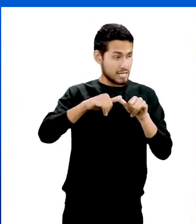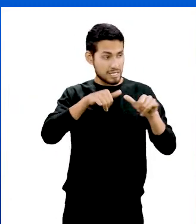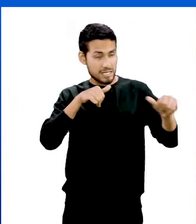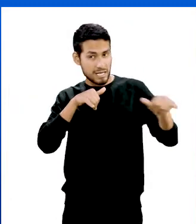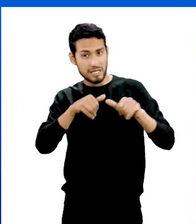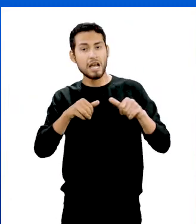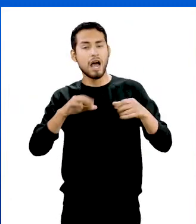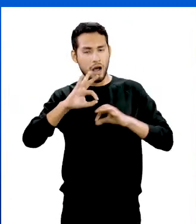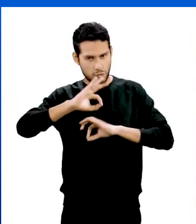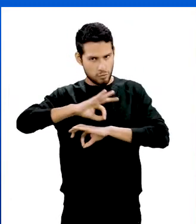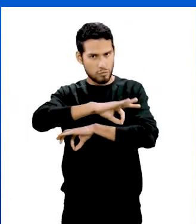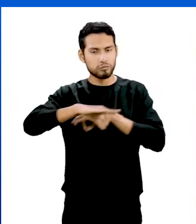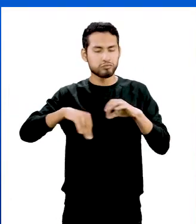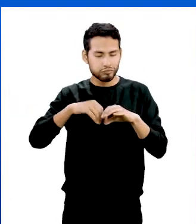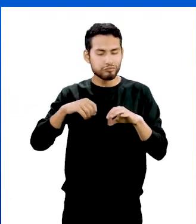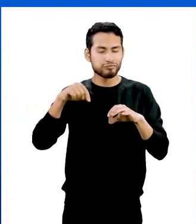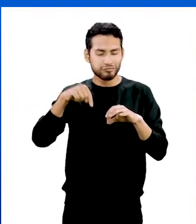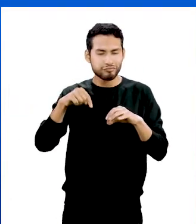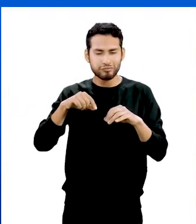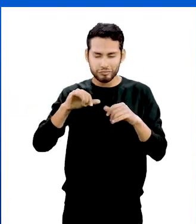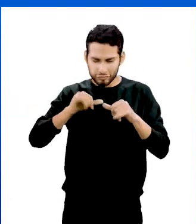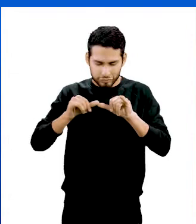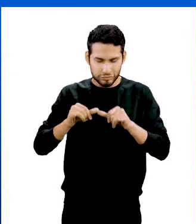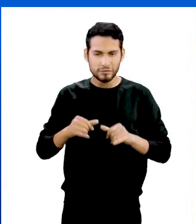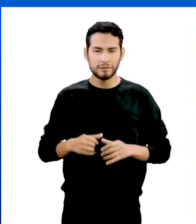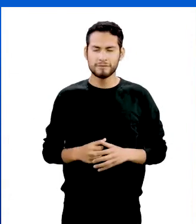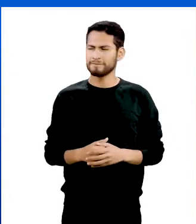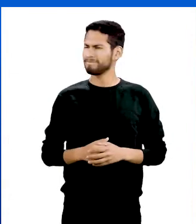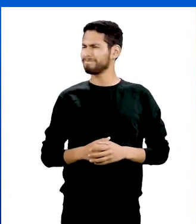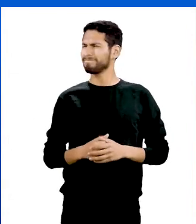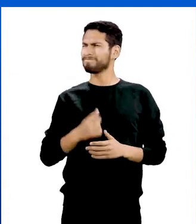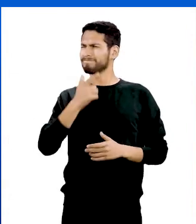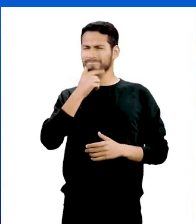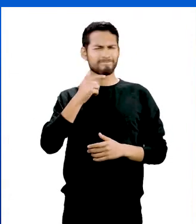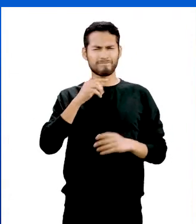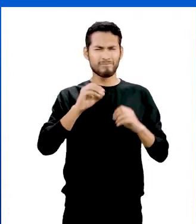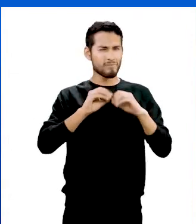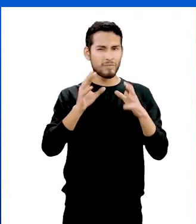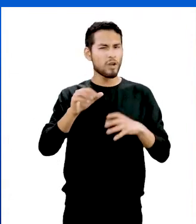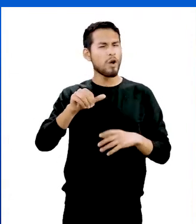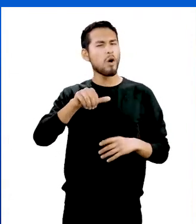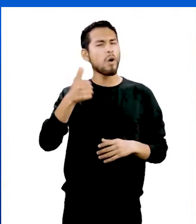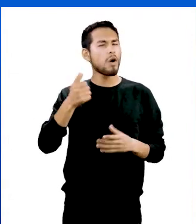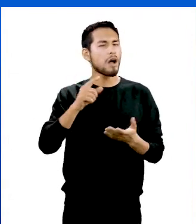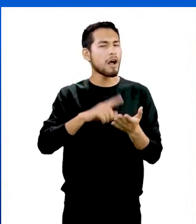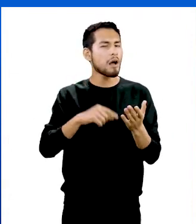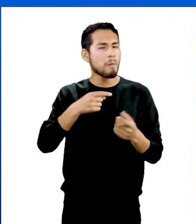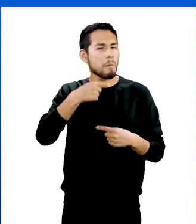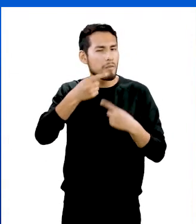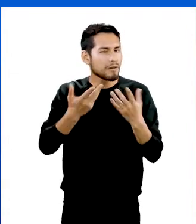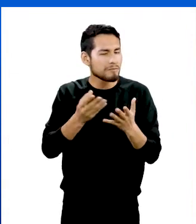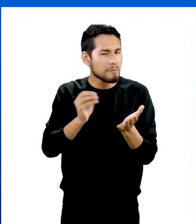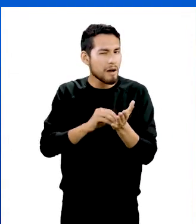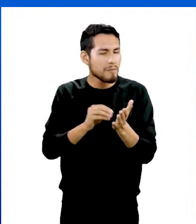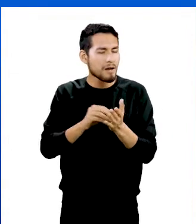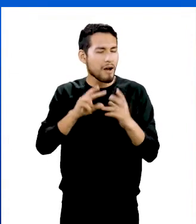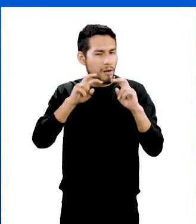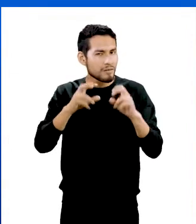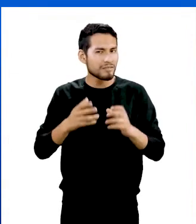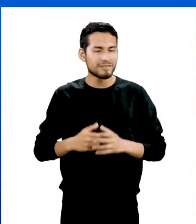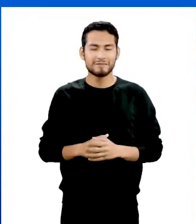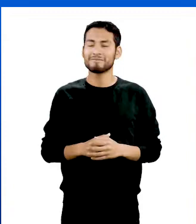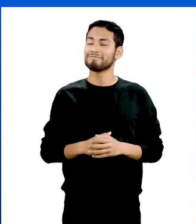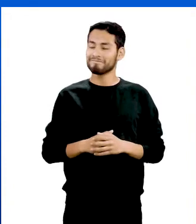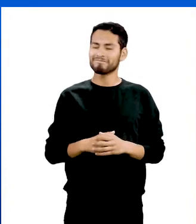calcula distancias. La verdad es que no la tengo muy clara. ¿No nos puede dar otra pista? Como ya te he explicado